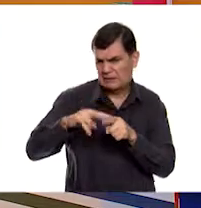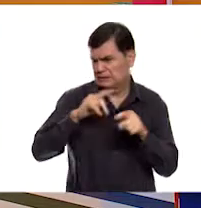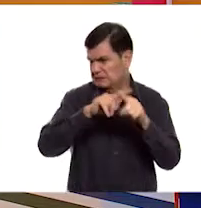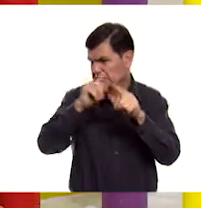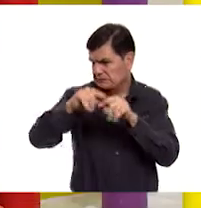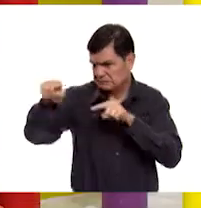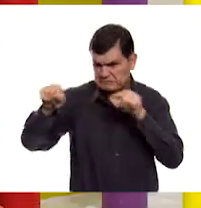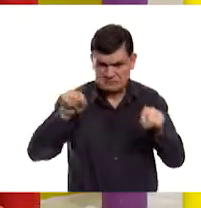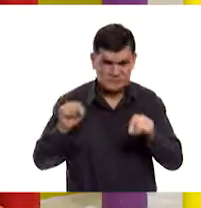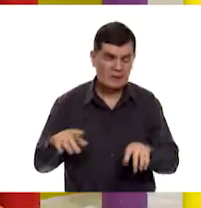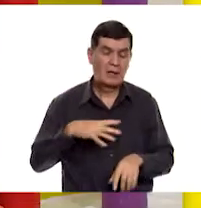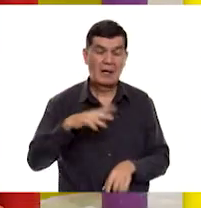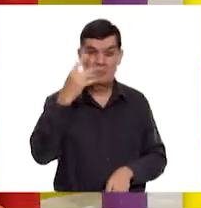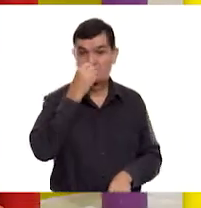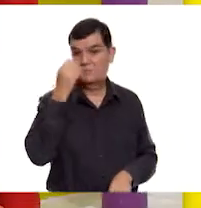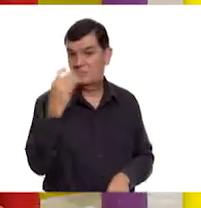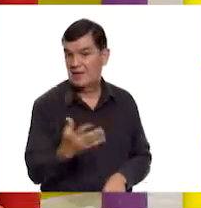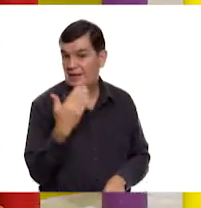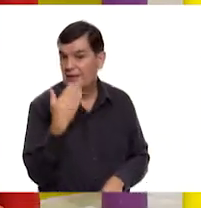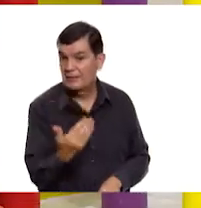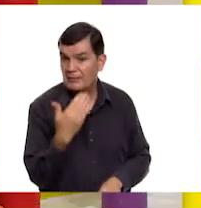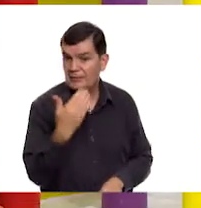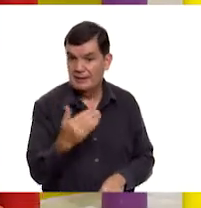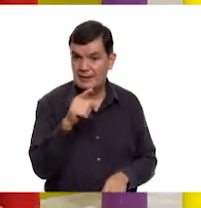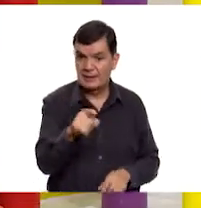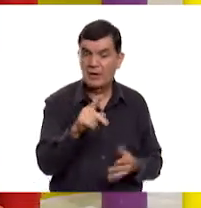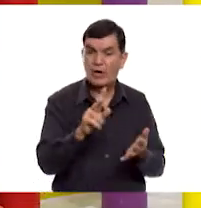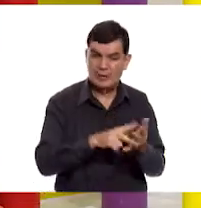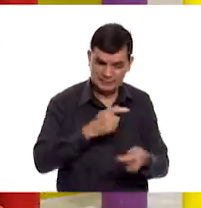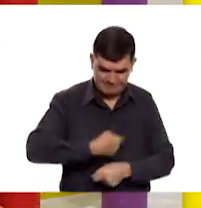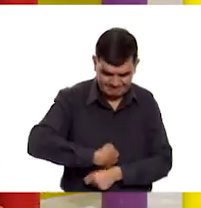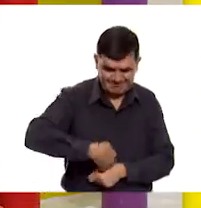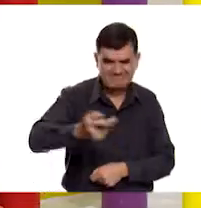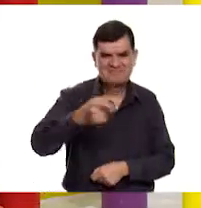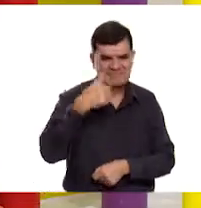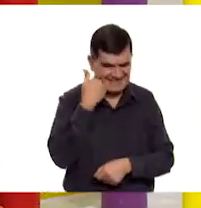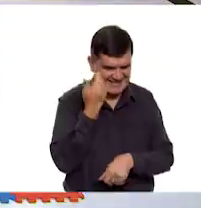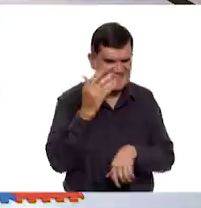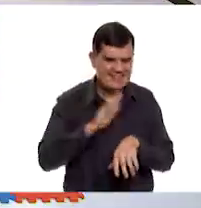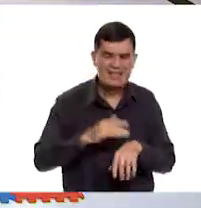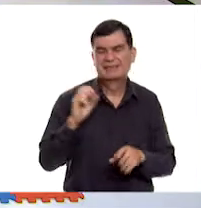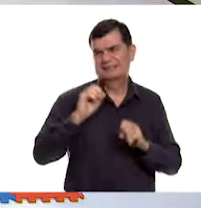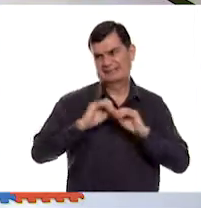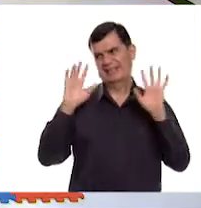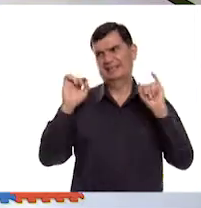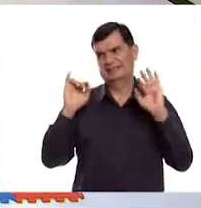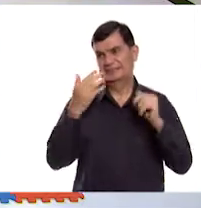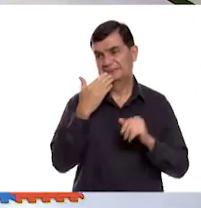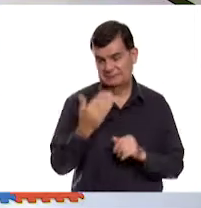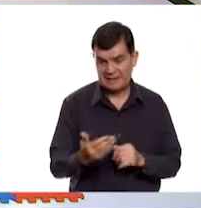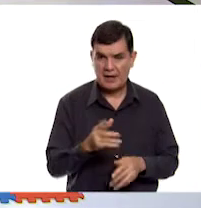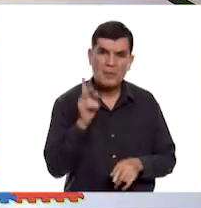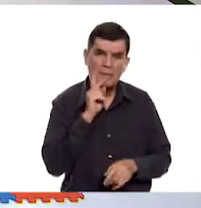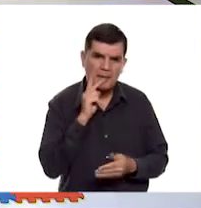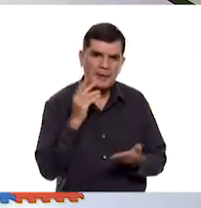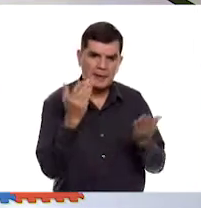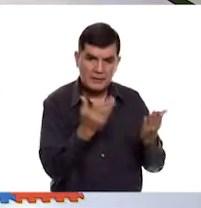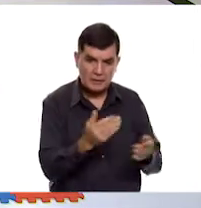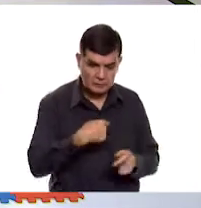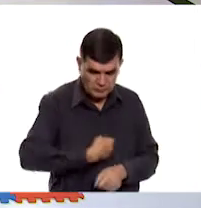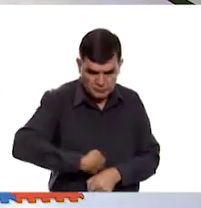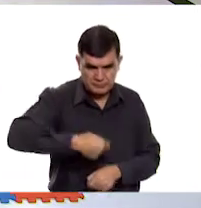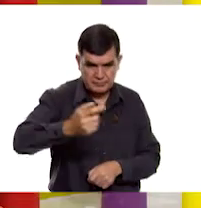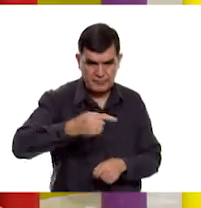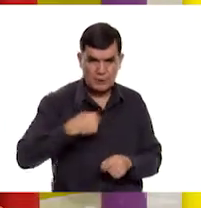otros. ¡Excelente, Pilar! Querías volver a tirar, ¿verdad? Por supuesto que sí. Muy bien, pues adelante. Si logras